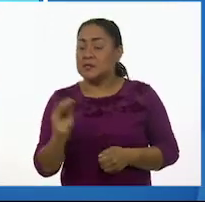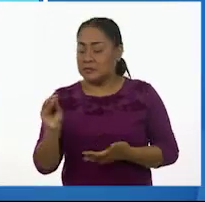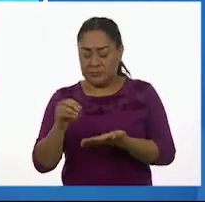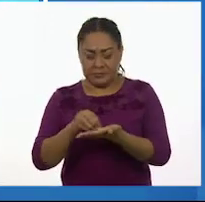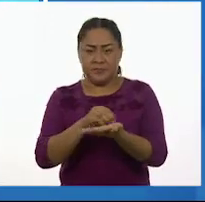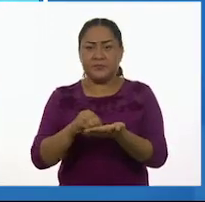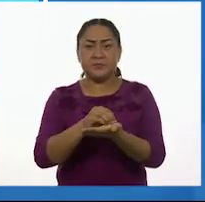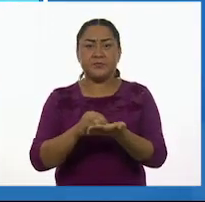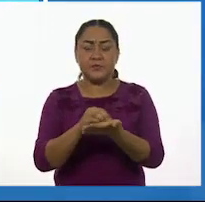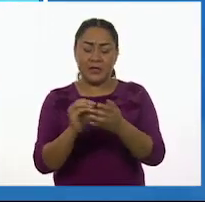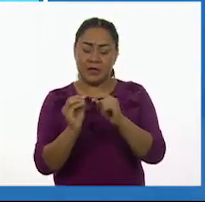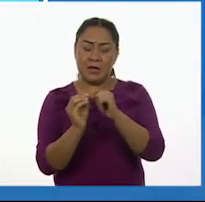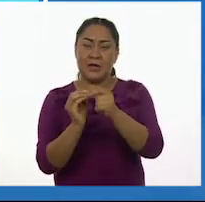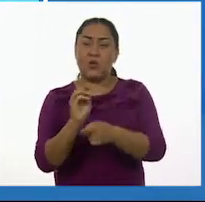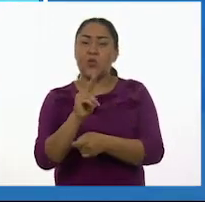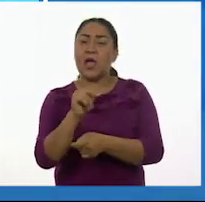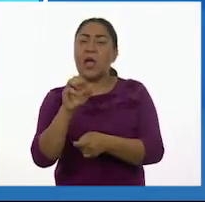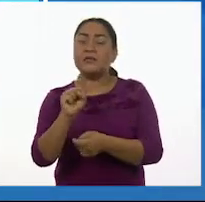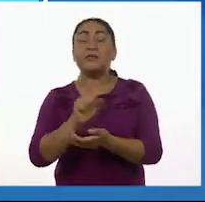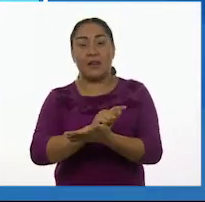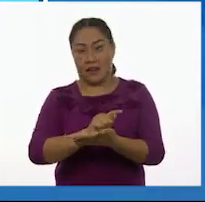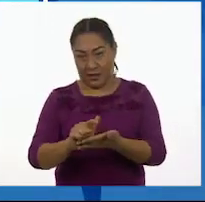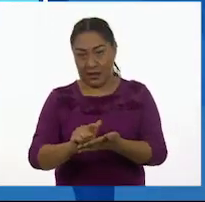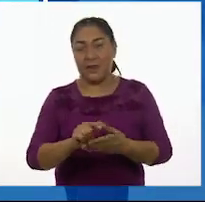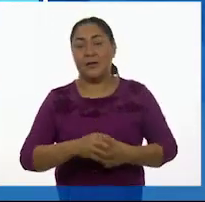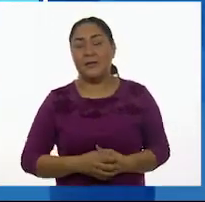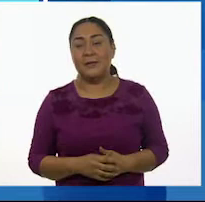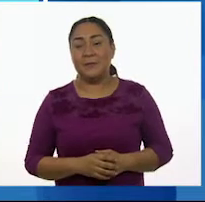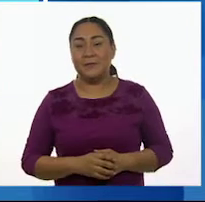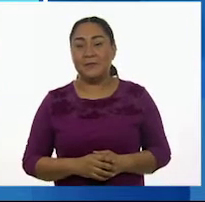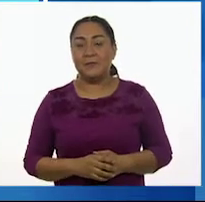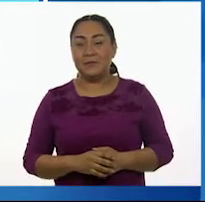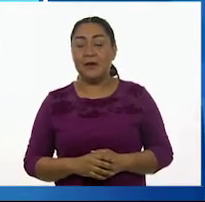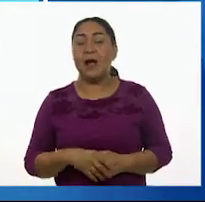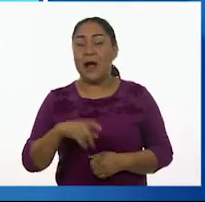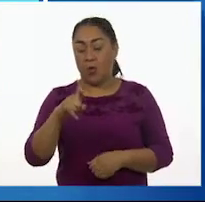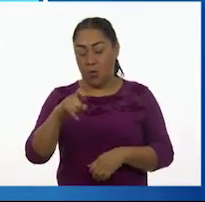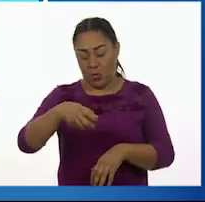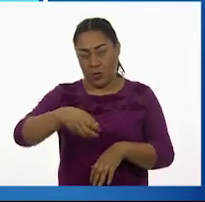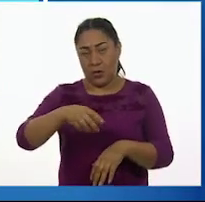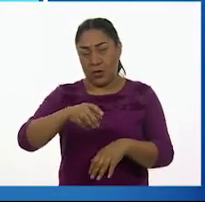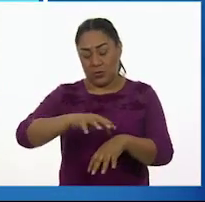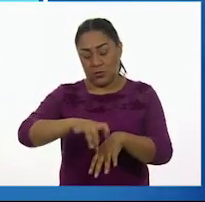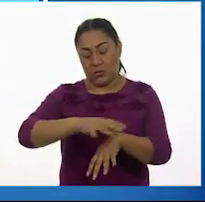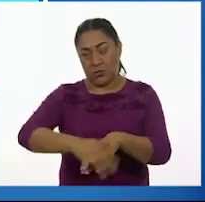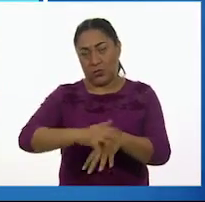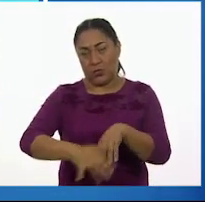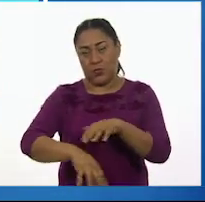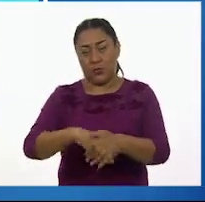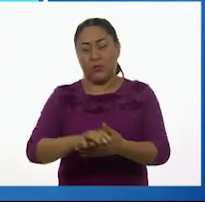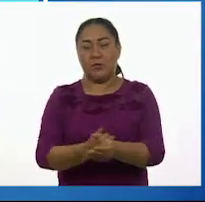que rasguñas la palma de tus manos para lavar tus uñas. Enjuaga tus manos con agua.